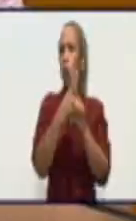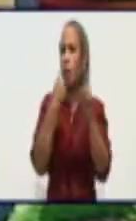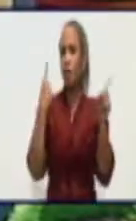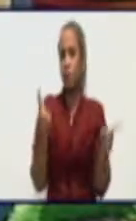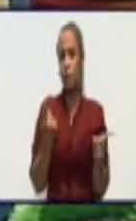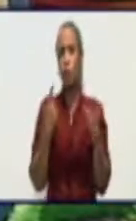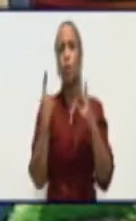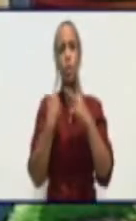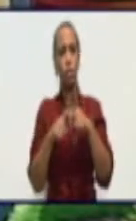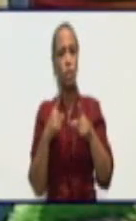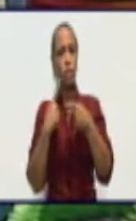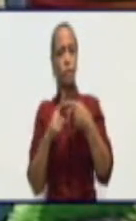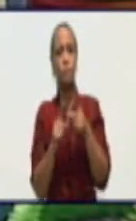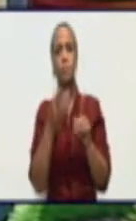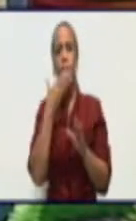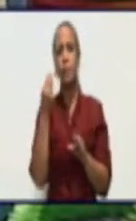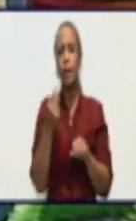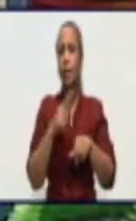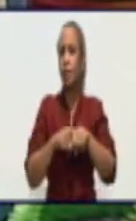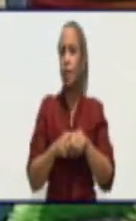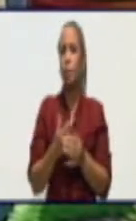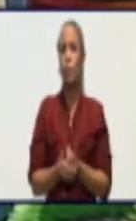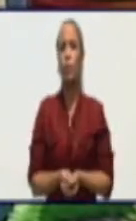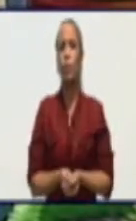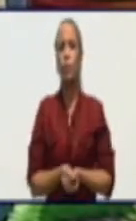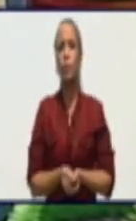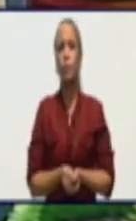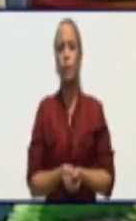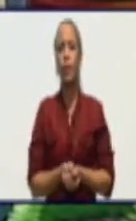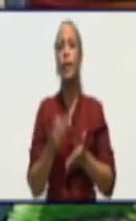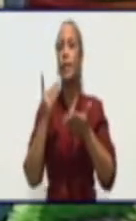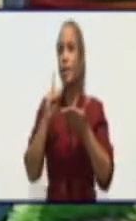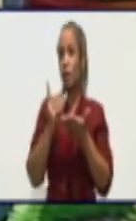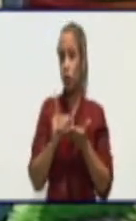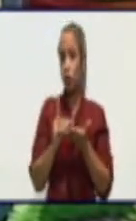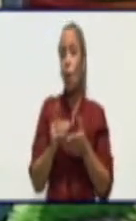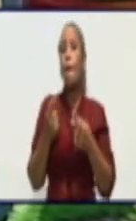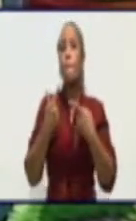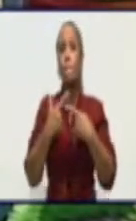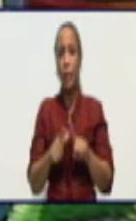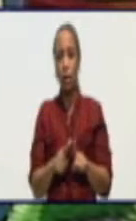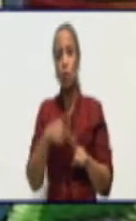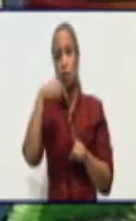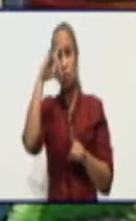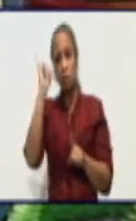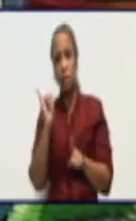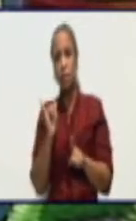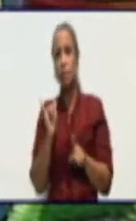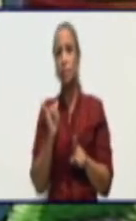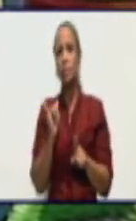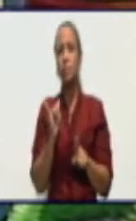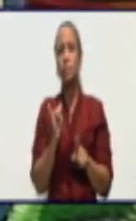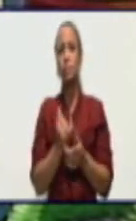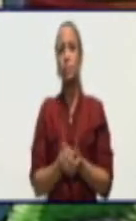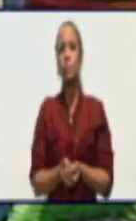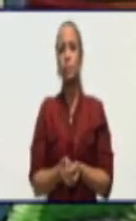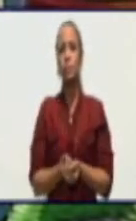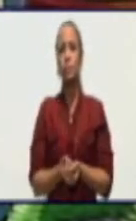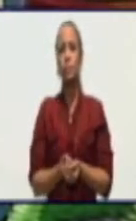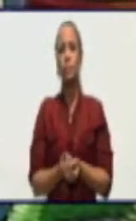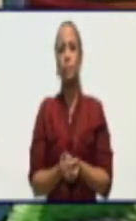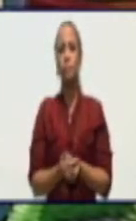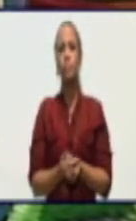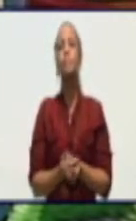puede traer pierde tiempo en el diagnóstico pero va ganando la enfermedad personas